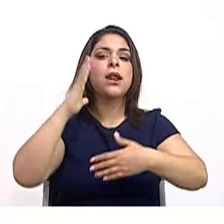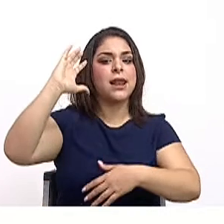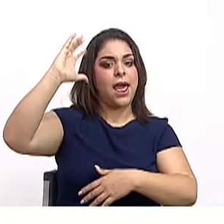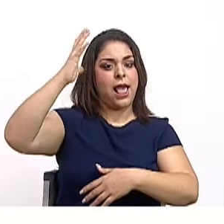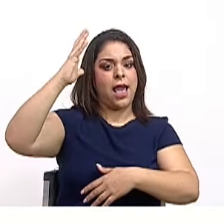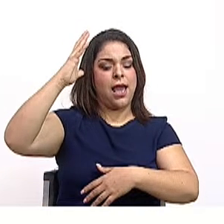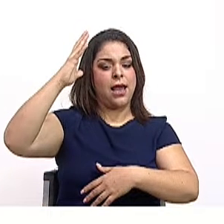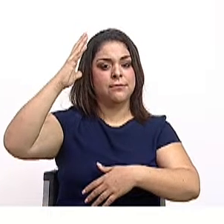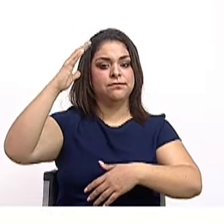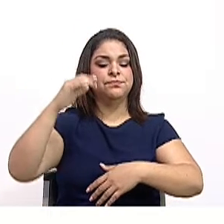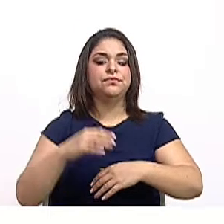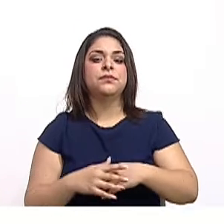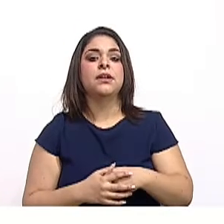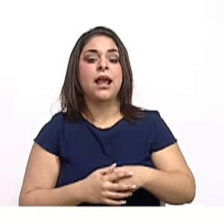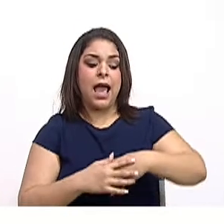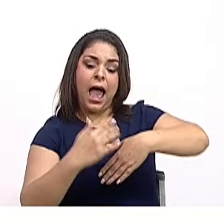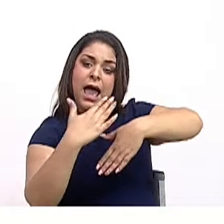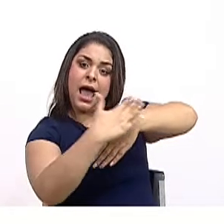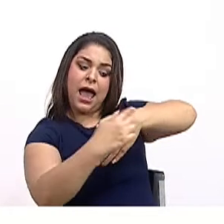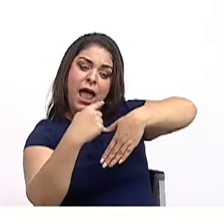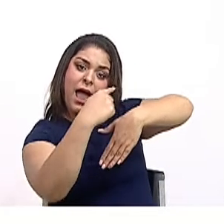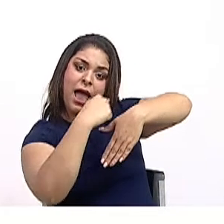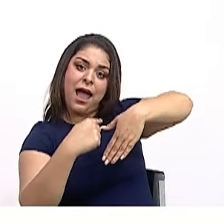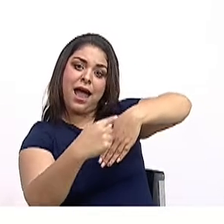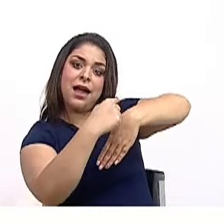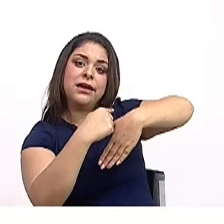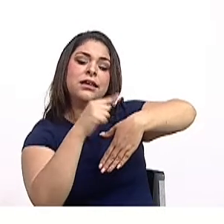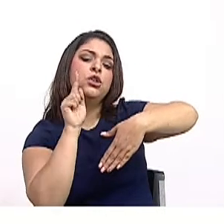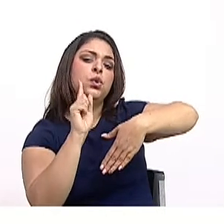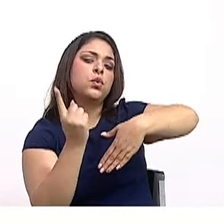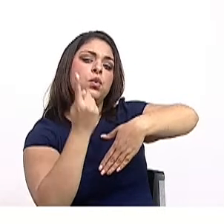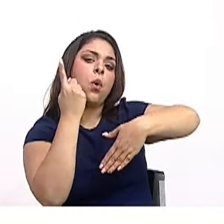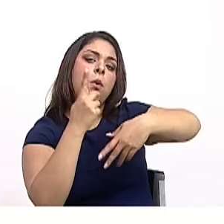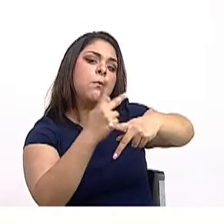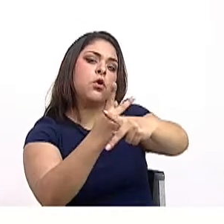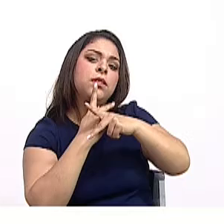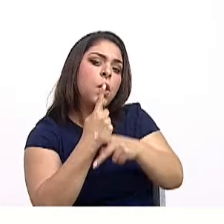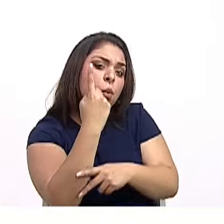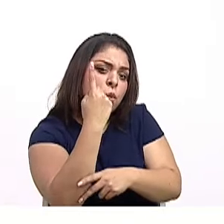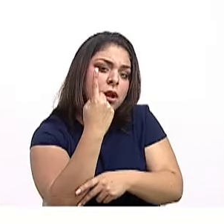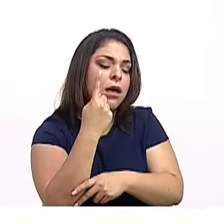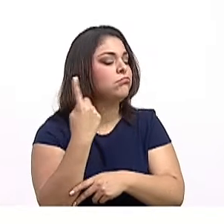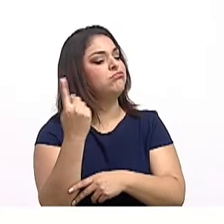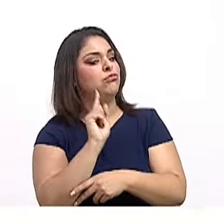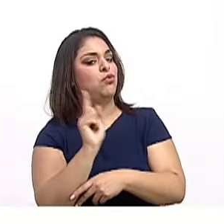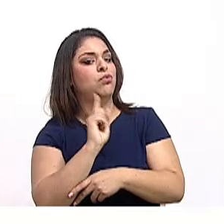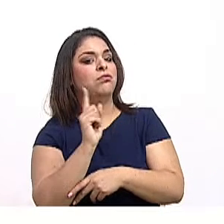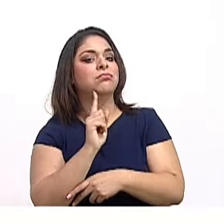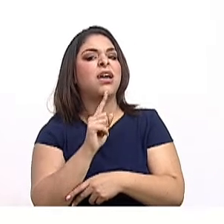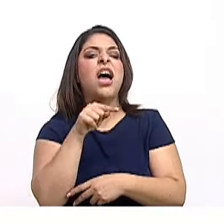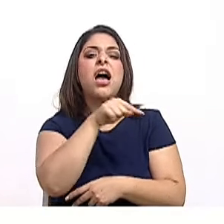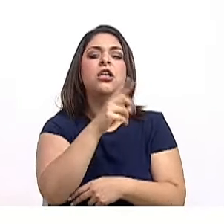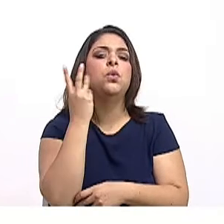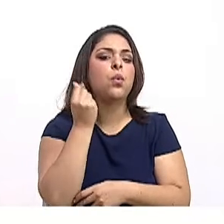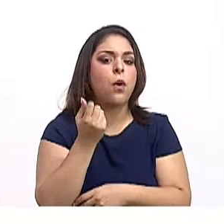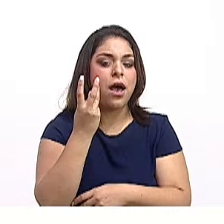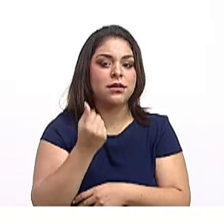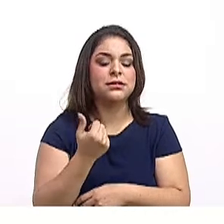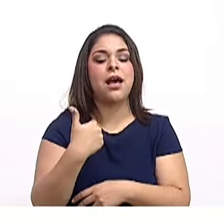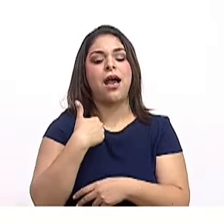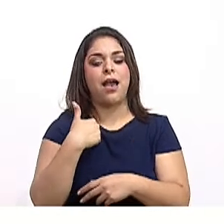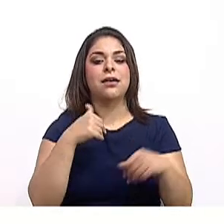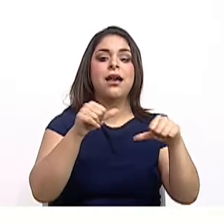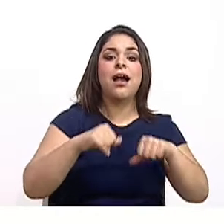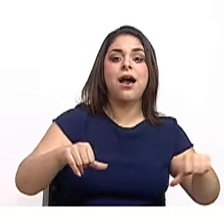Pero allí no solamente se protege una sola zona, sino que hablamos que tenemos áreas